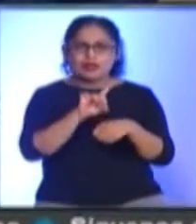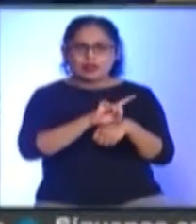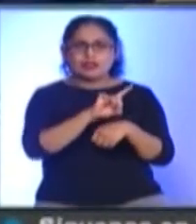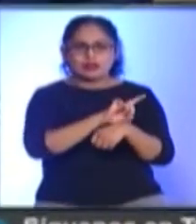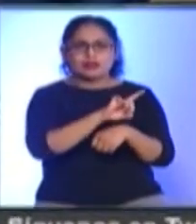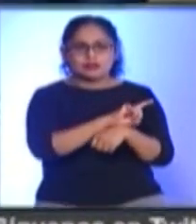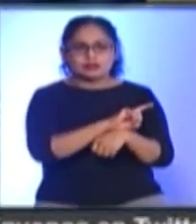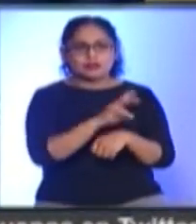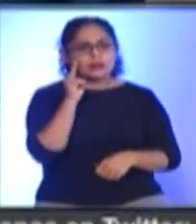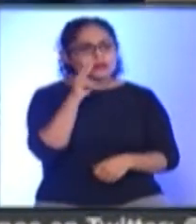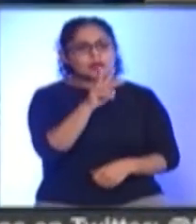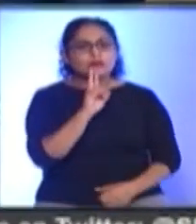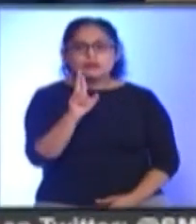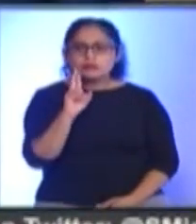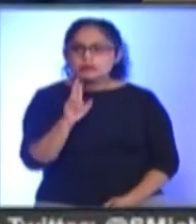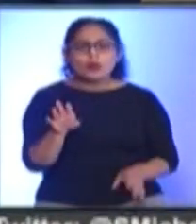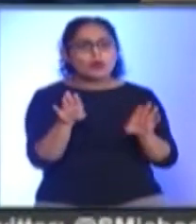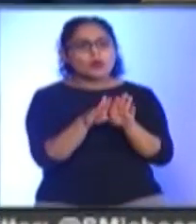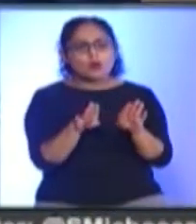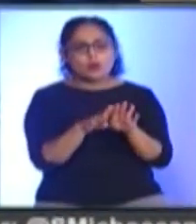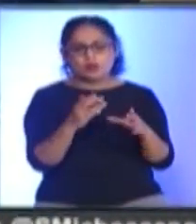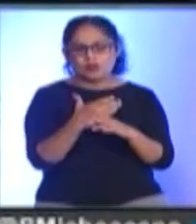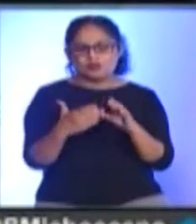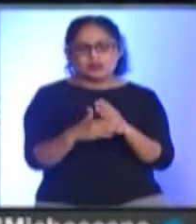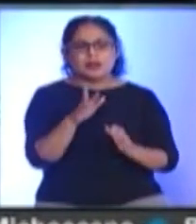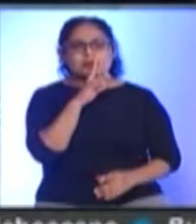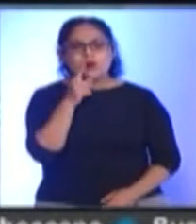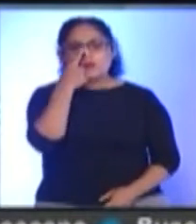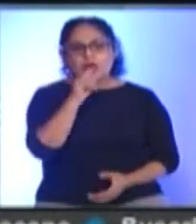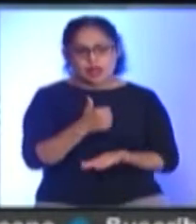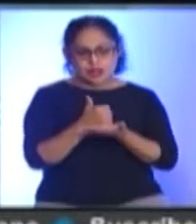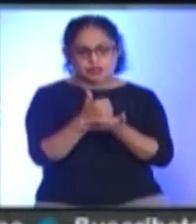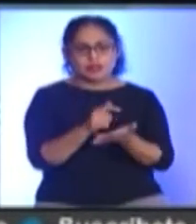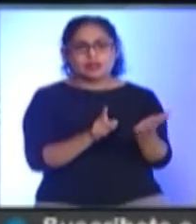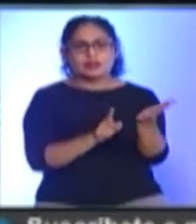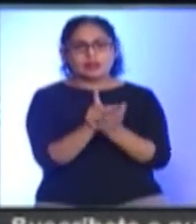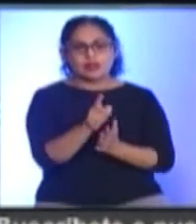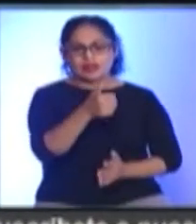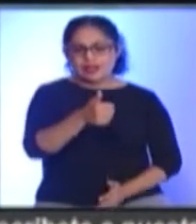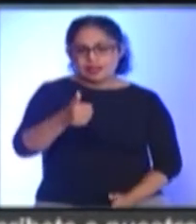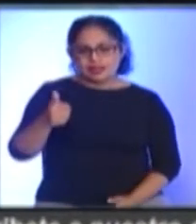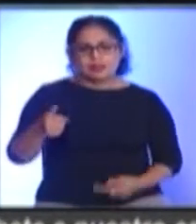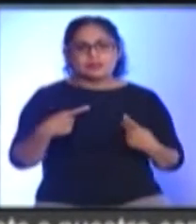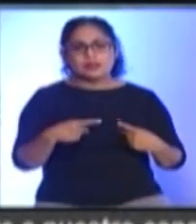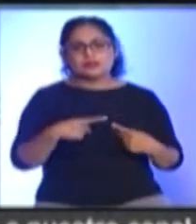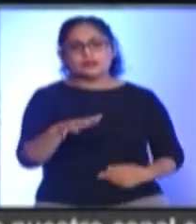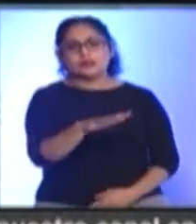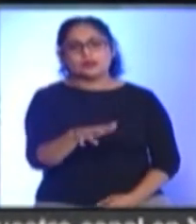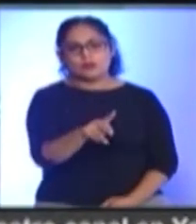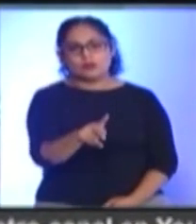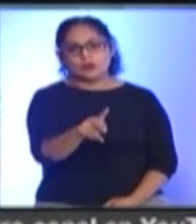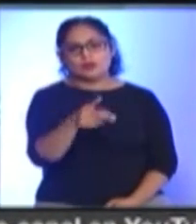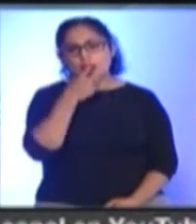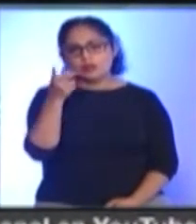cuyos resultados Sirvan como insumo Para detonar Acciones Que contribuyan A garantizar Los derechos De este núcleo De la población Señaló